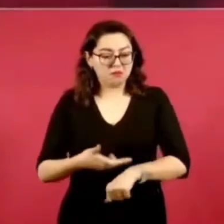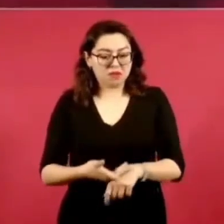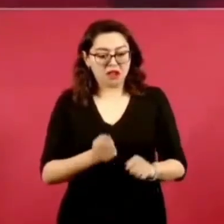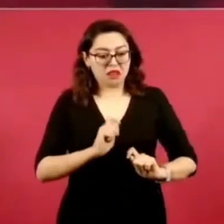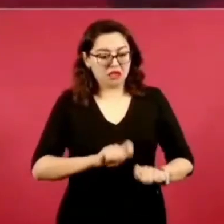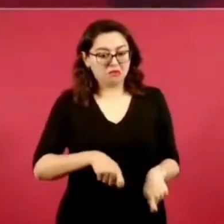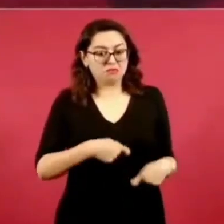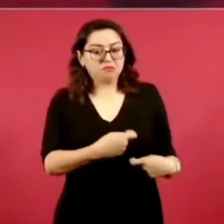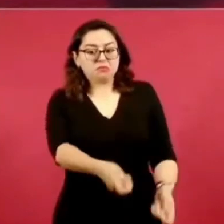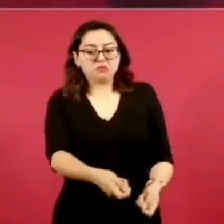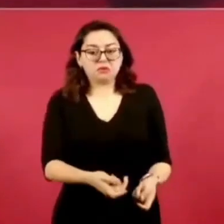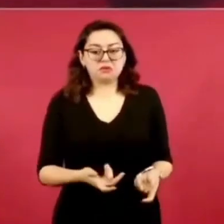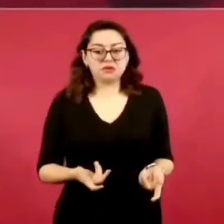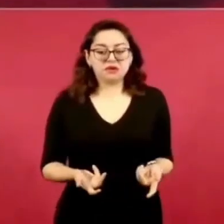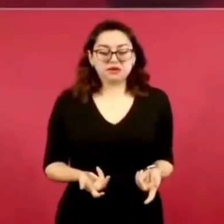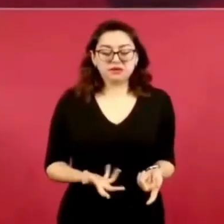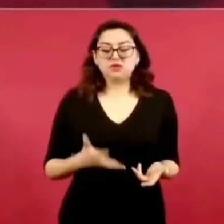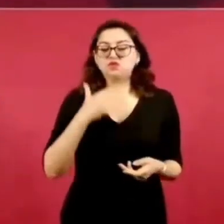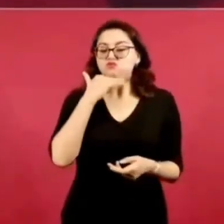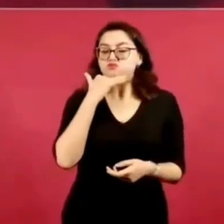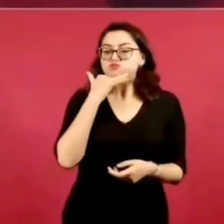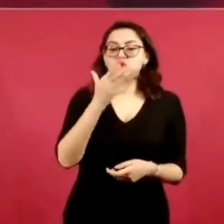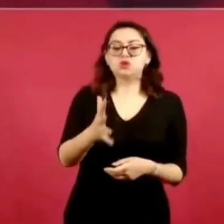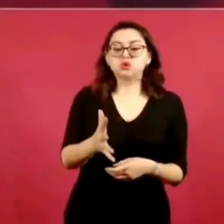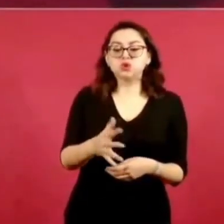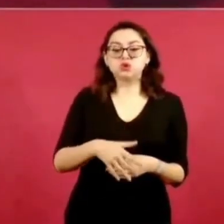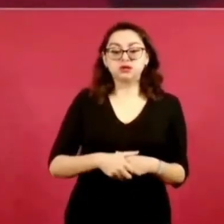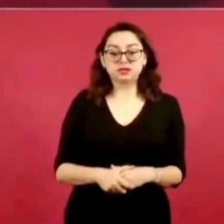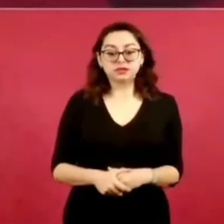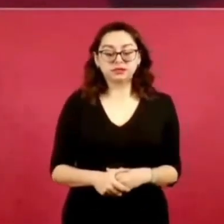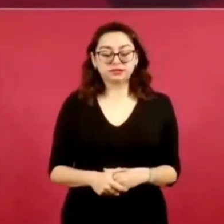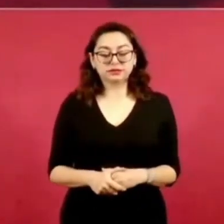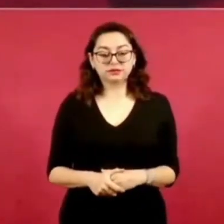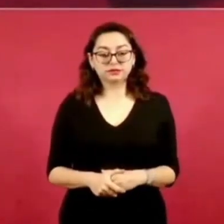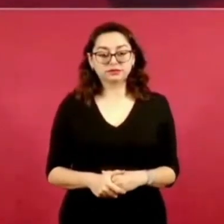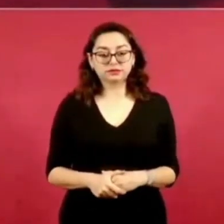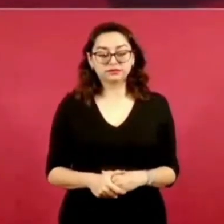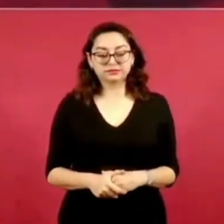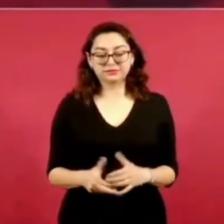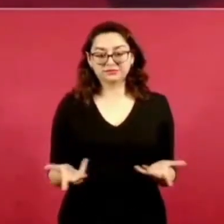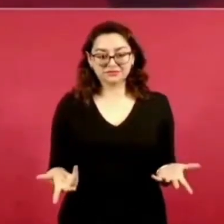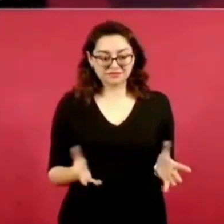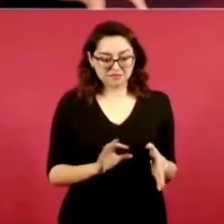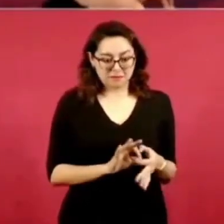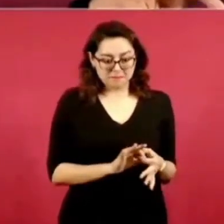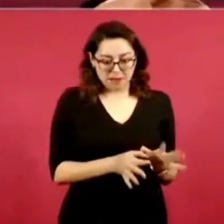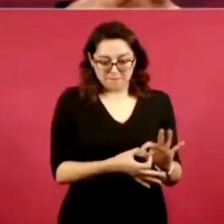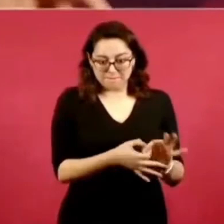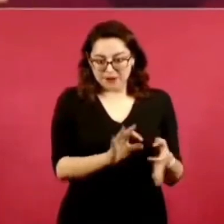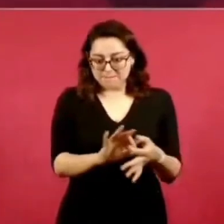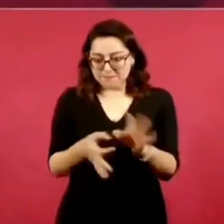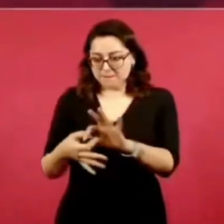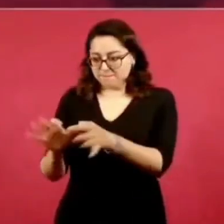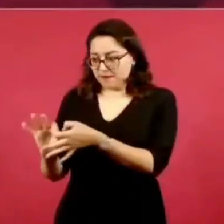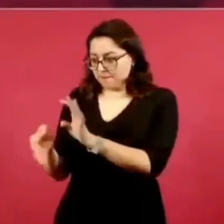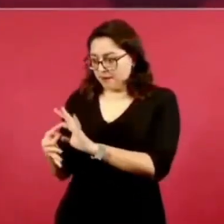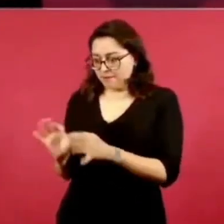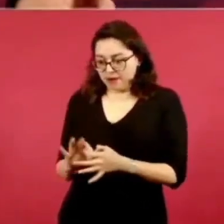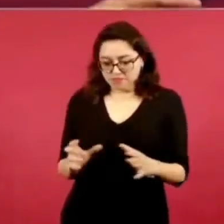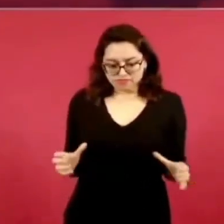nepotismo, corrupción, se forman grupos